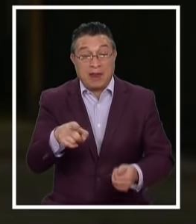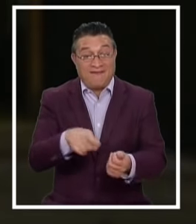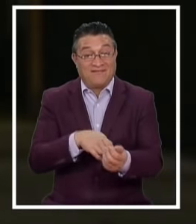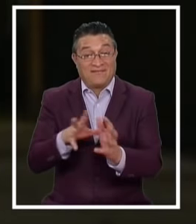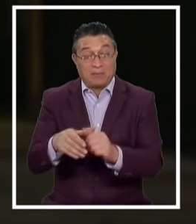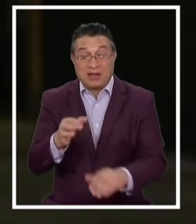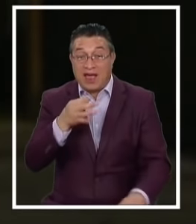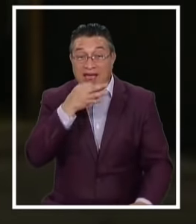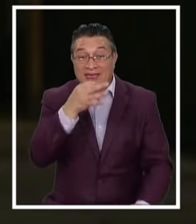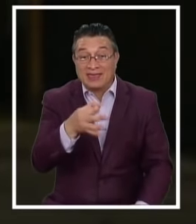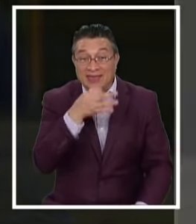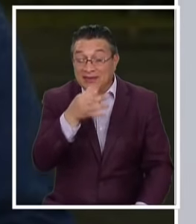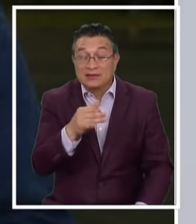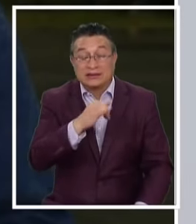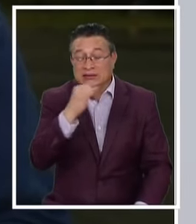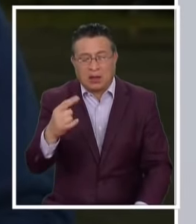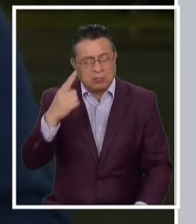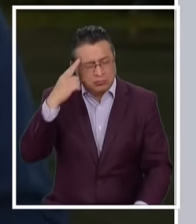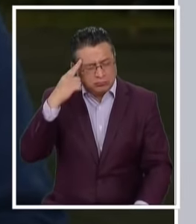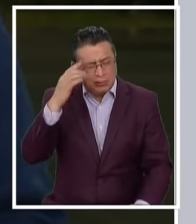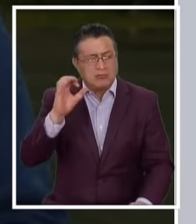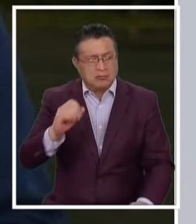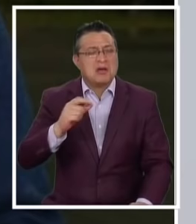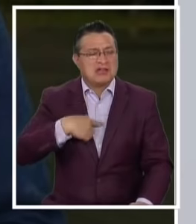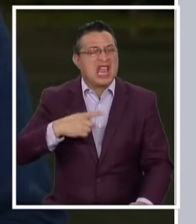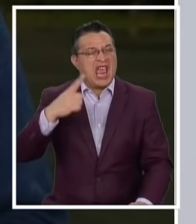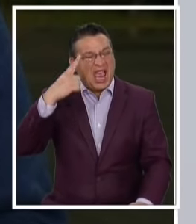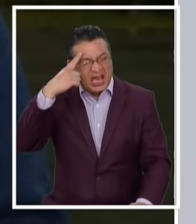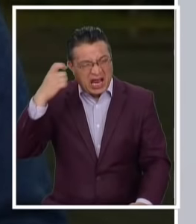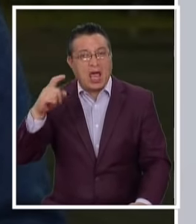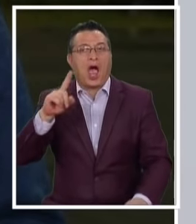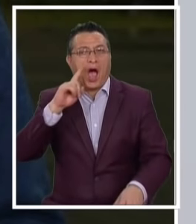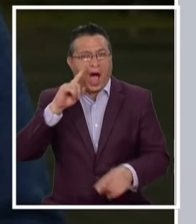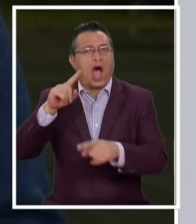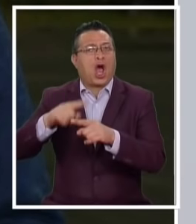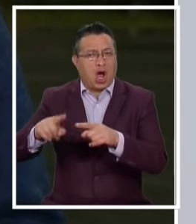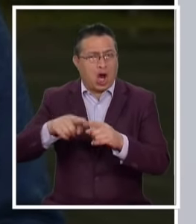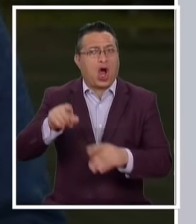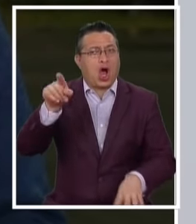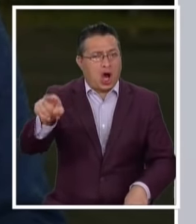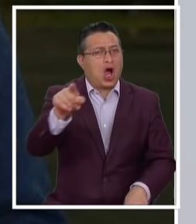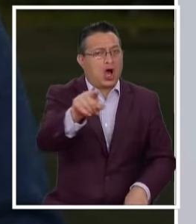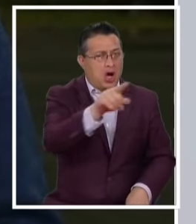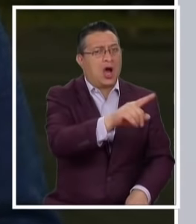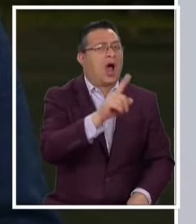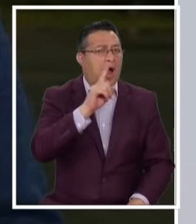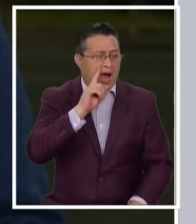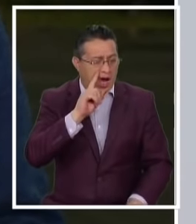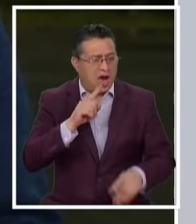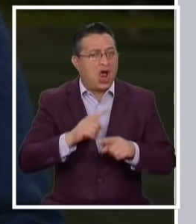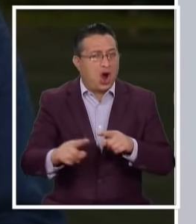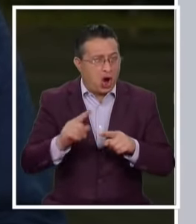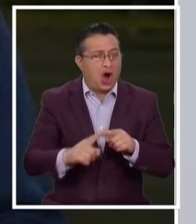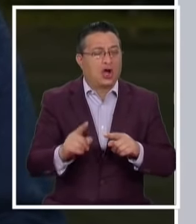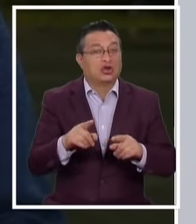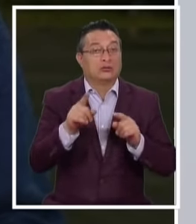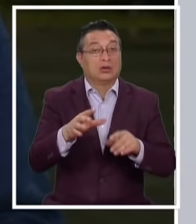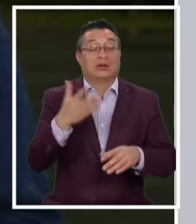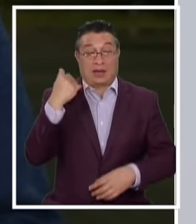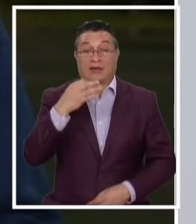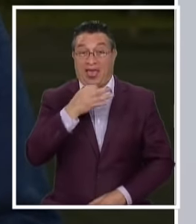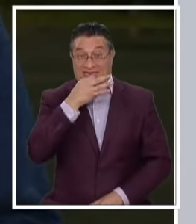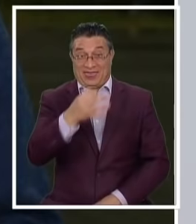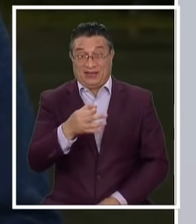familia En torno a que Ellos creen Que hay más personas Involucradas Y de hecho Ellos en algún momento Lo